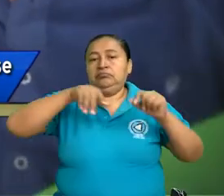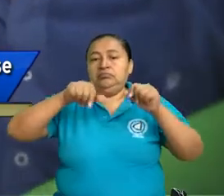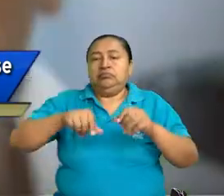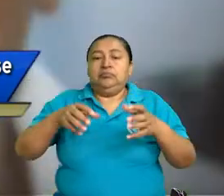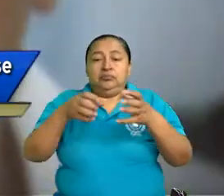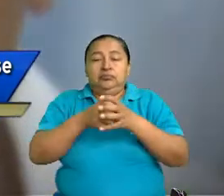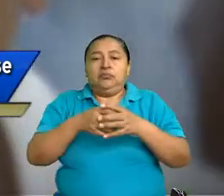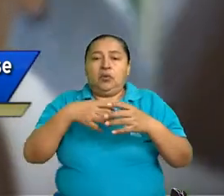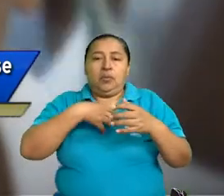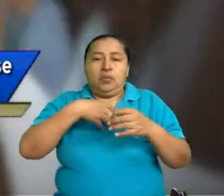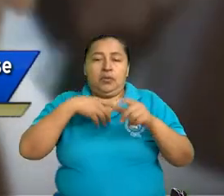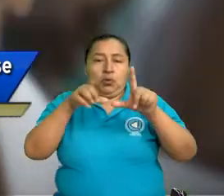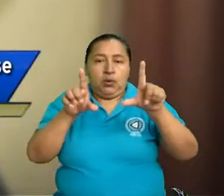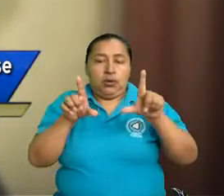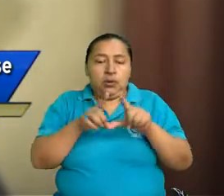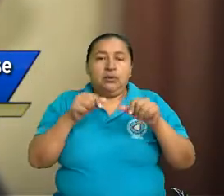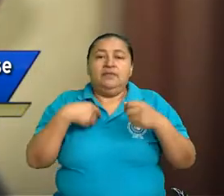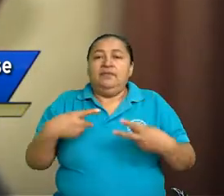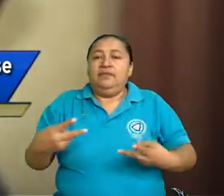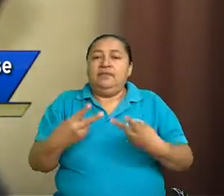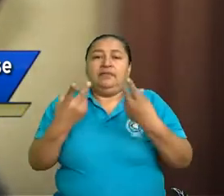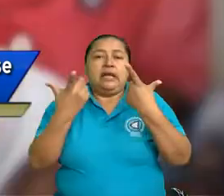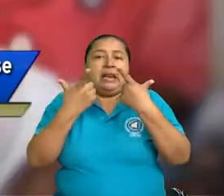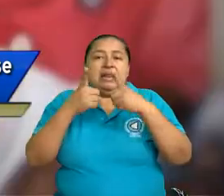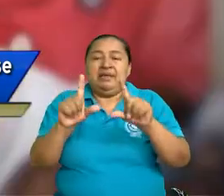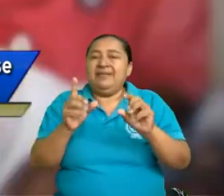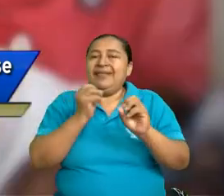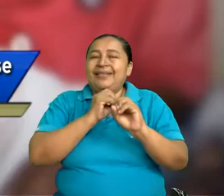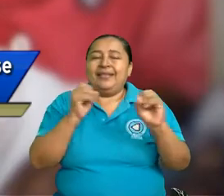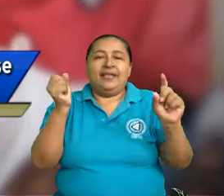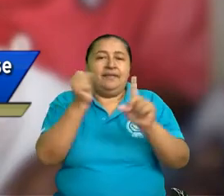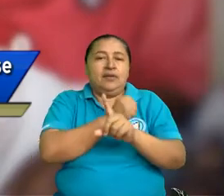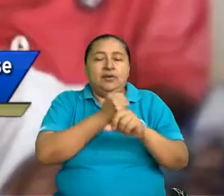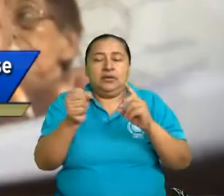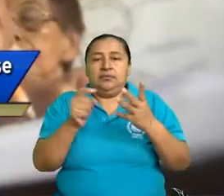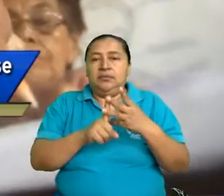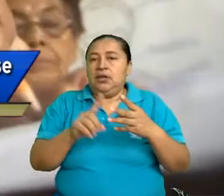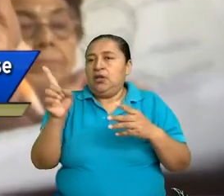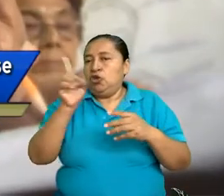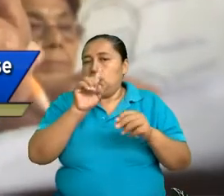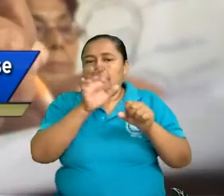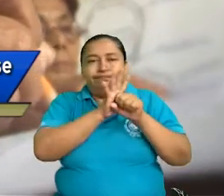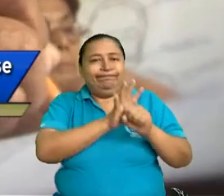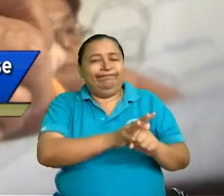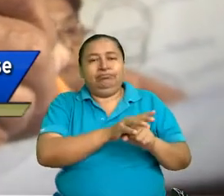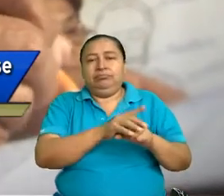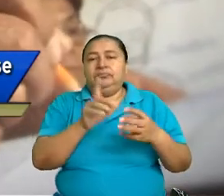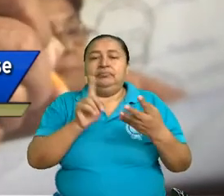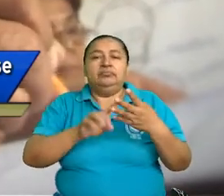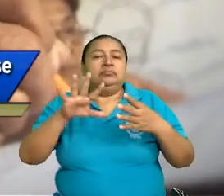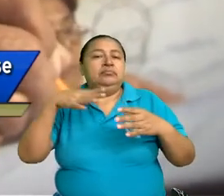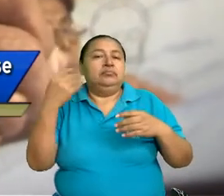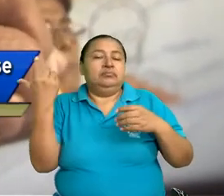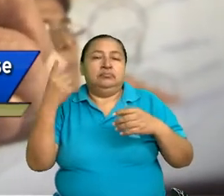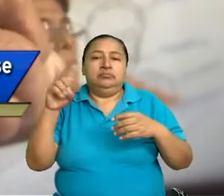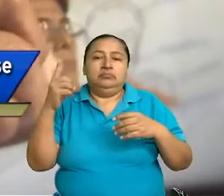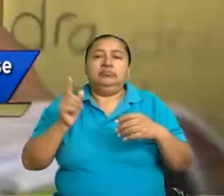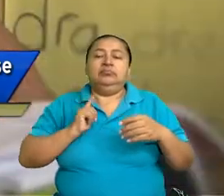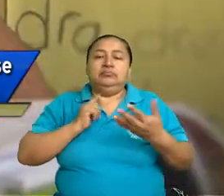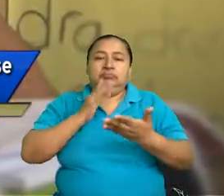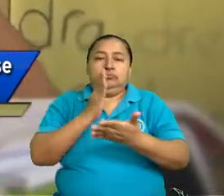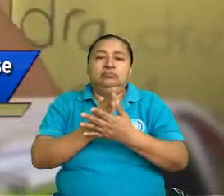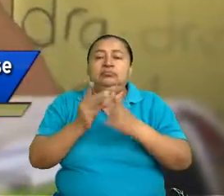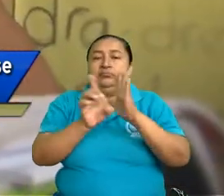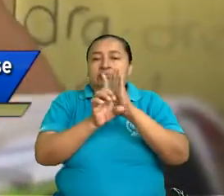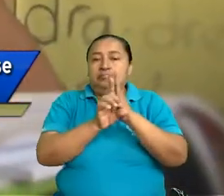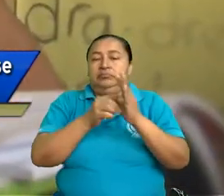poderes públicos, tienen derecho a vivir libres de violencia, tienen derecho a no ser discriminadas, entre otros derechos que establece la